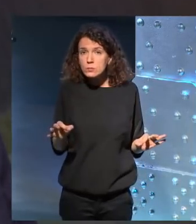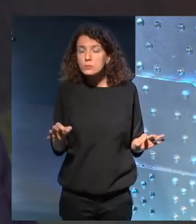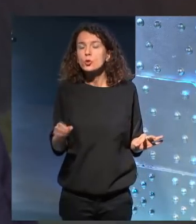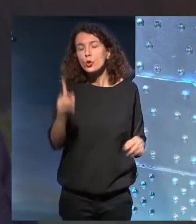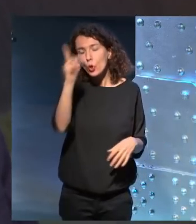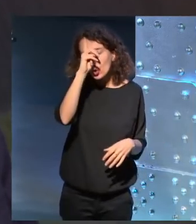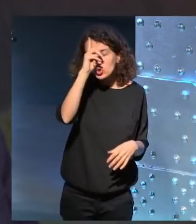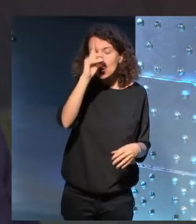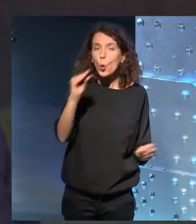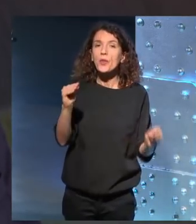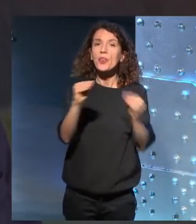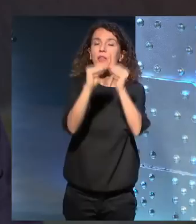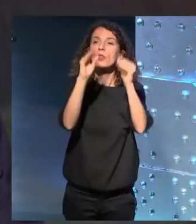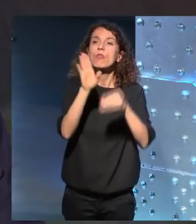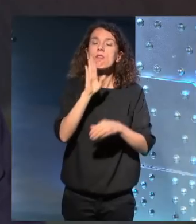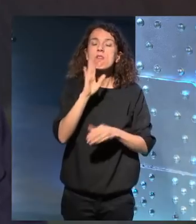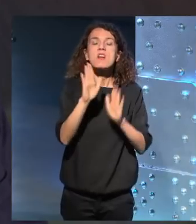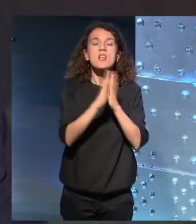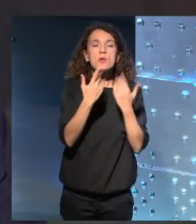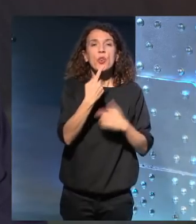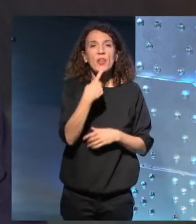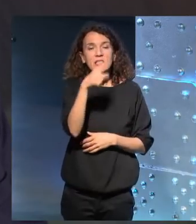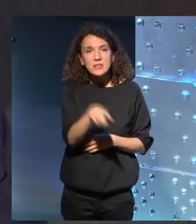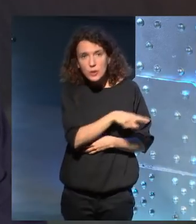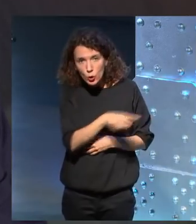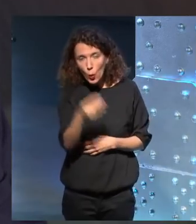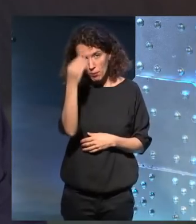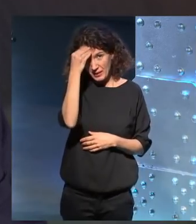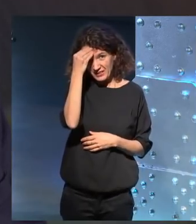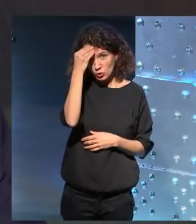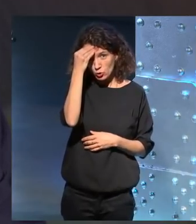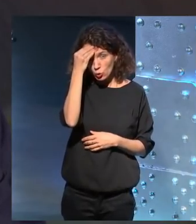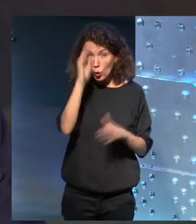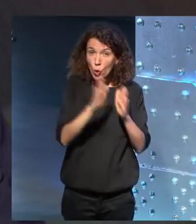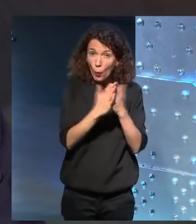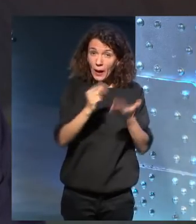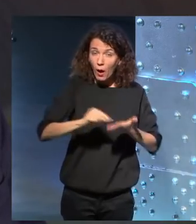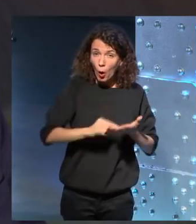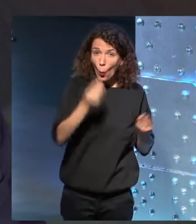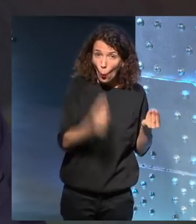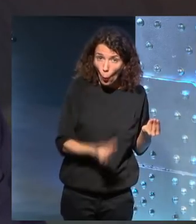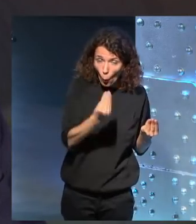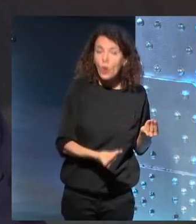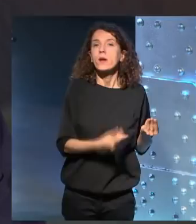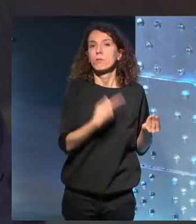no sé si coincido con lo que dije en el libro, pero yo pienso que escribir una buena novela, como una novela de